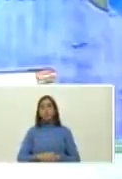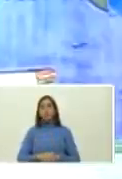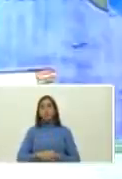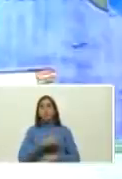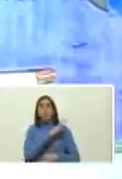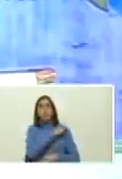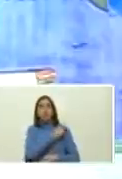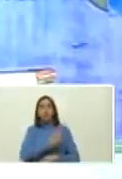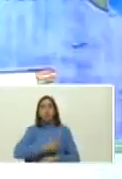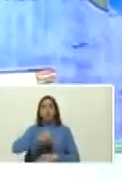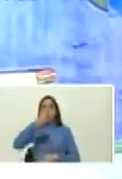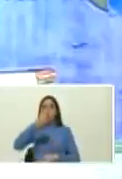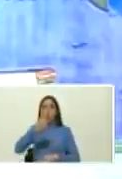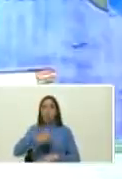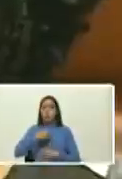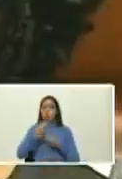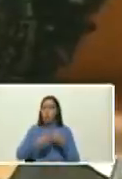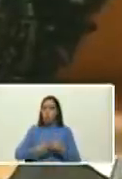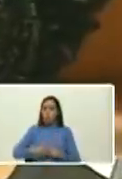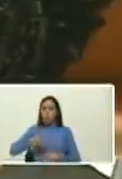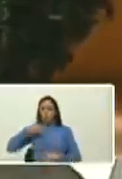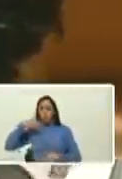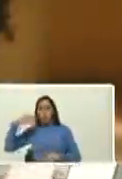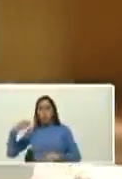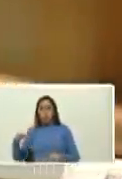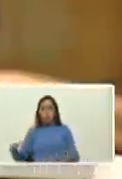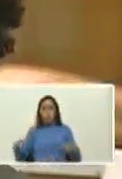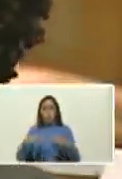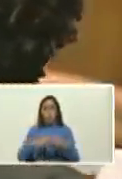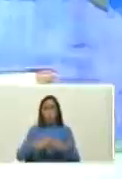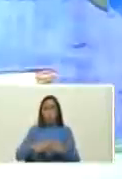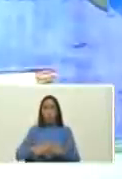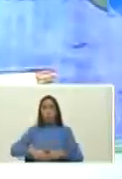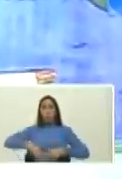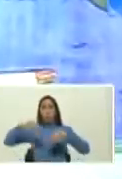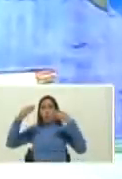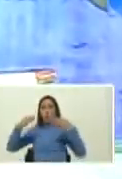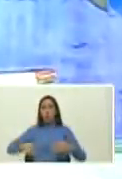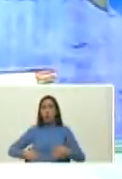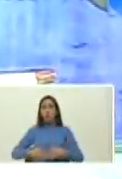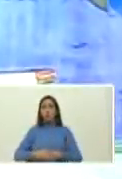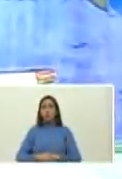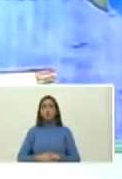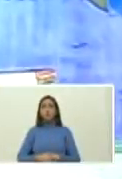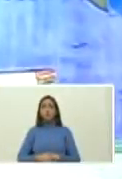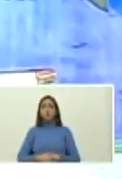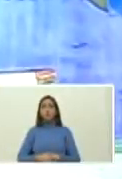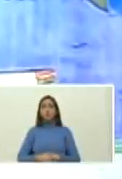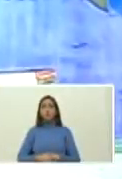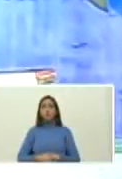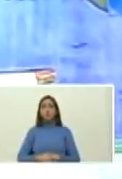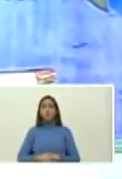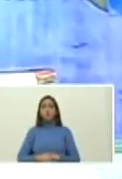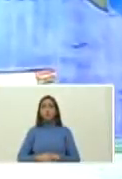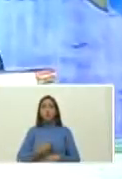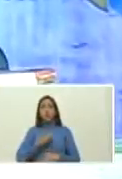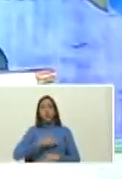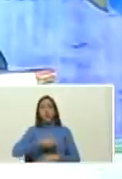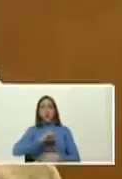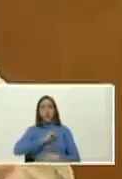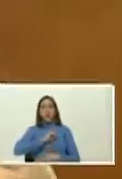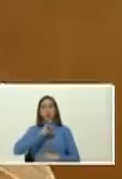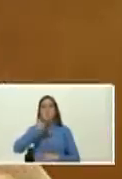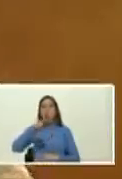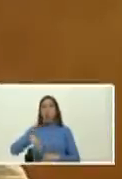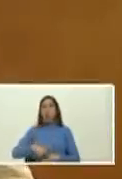Coronel orgulloso del ejército realista de su majestad entre los que me pusieron